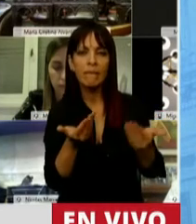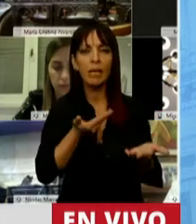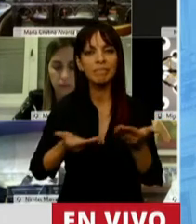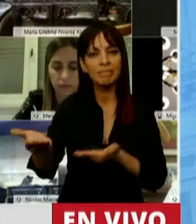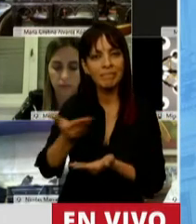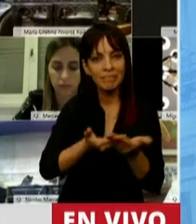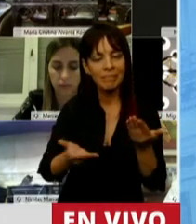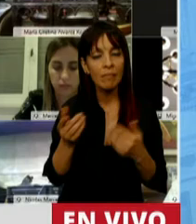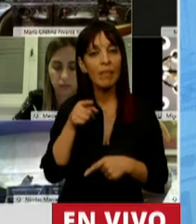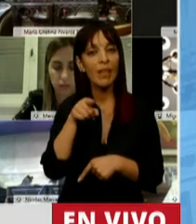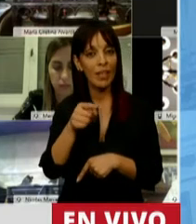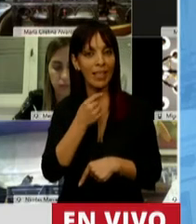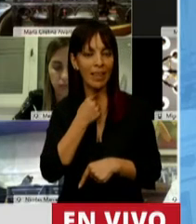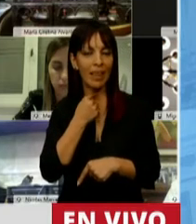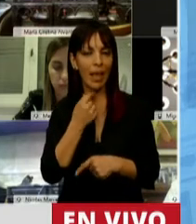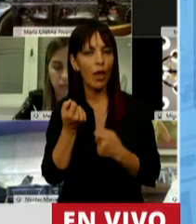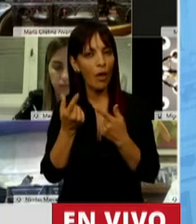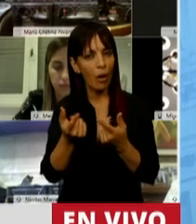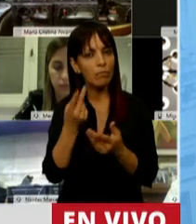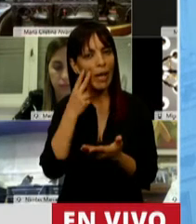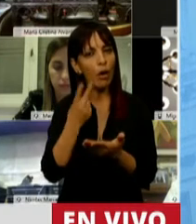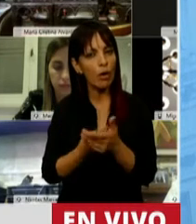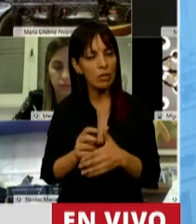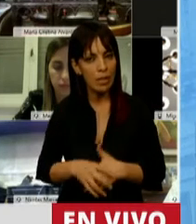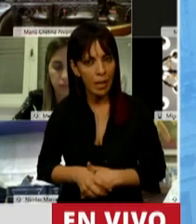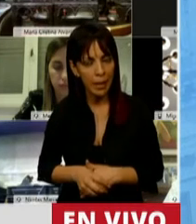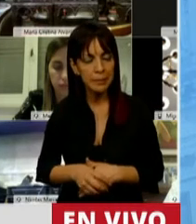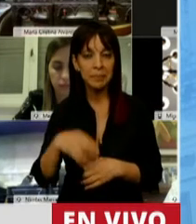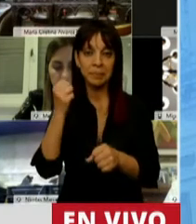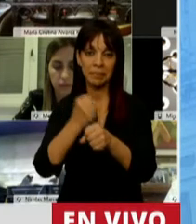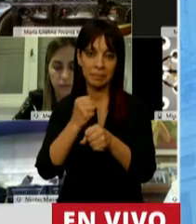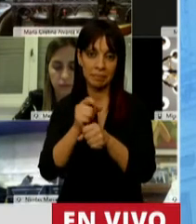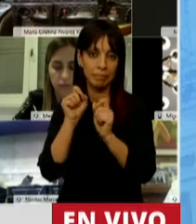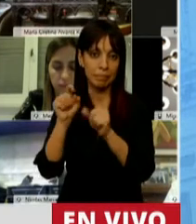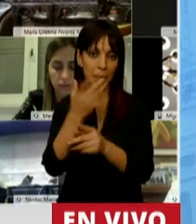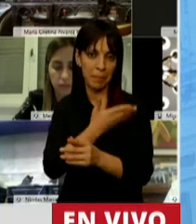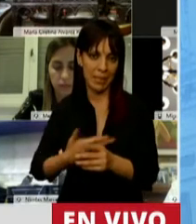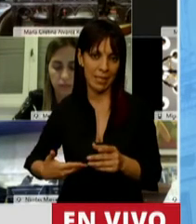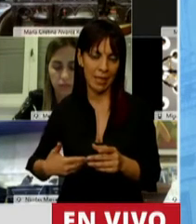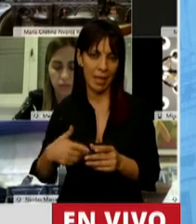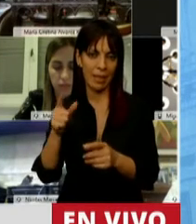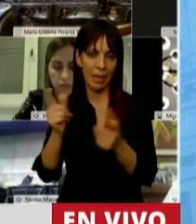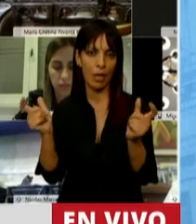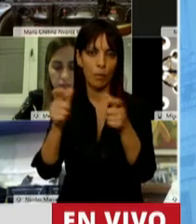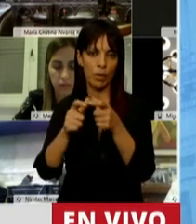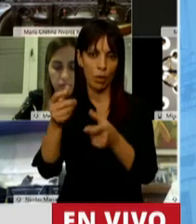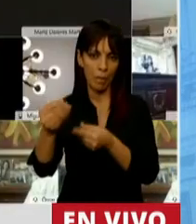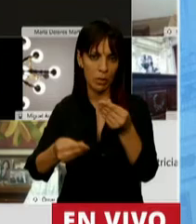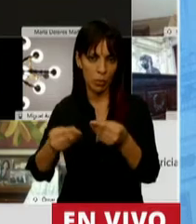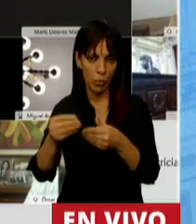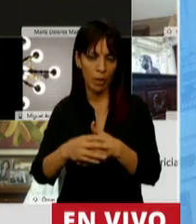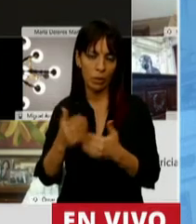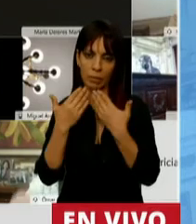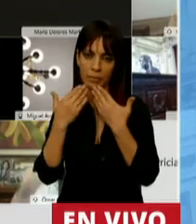Y en esto quiero valorar la tarea que ha desarrollado el Presidente de la Comisión de Presupuestos y el agradecimiento por todo